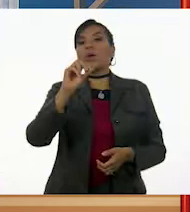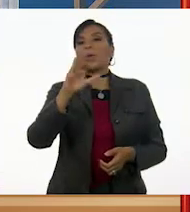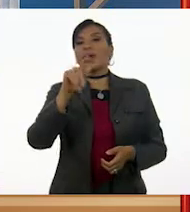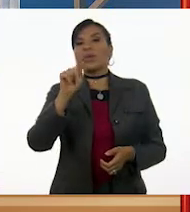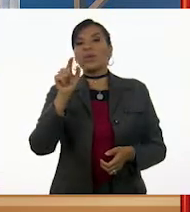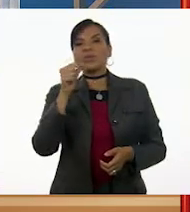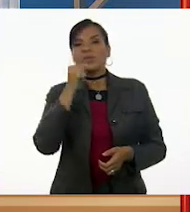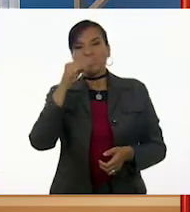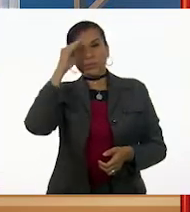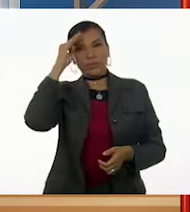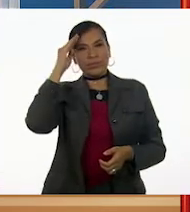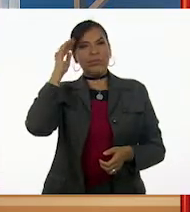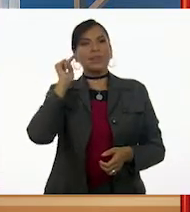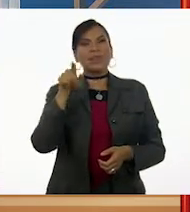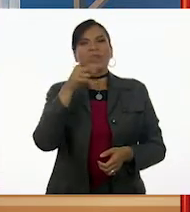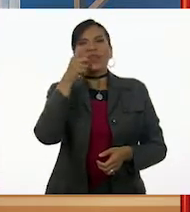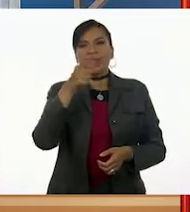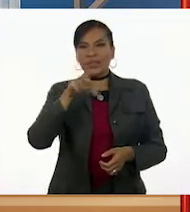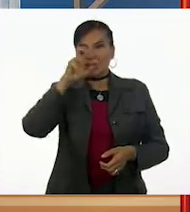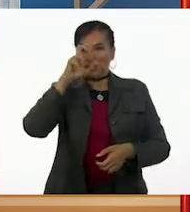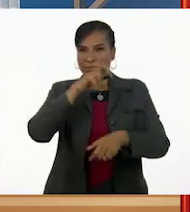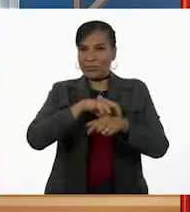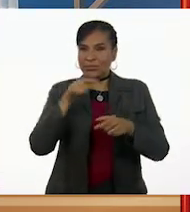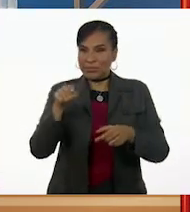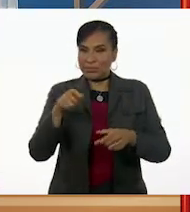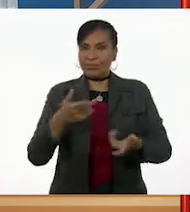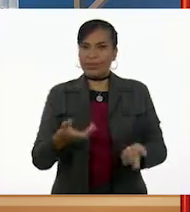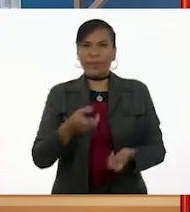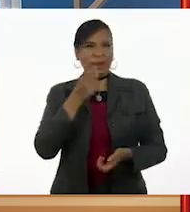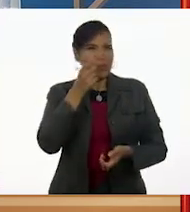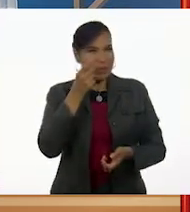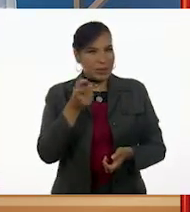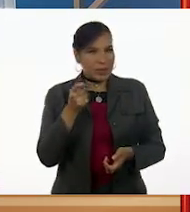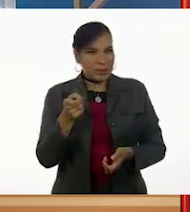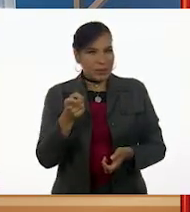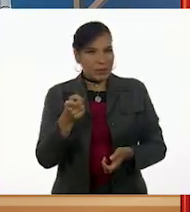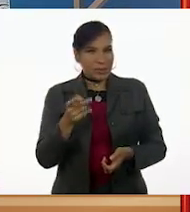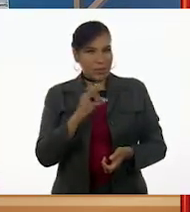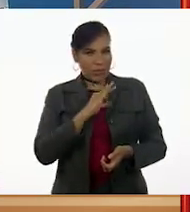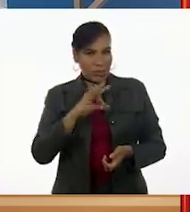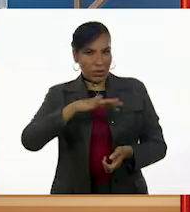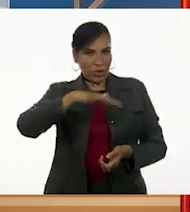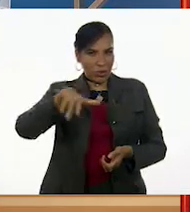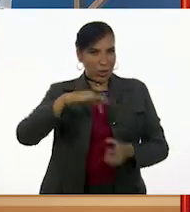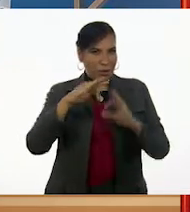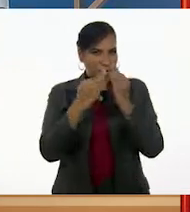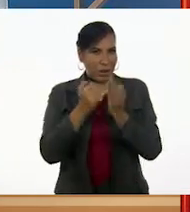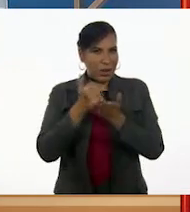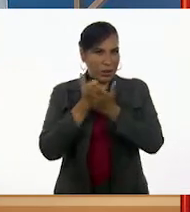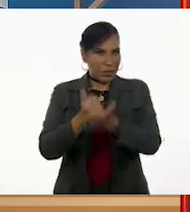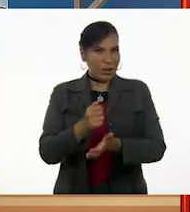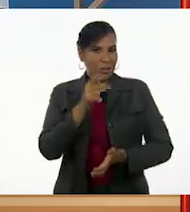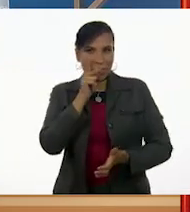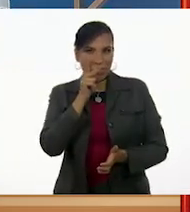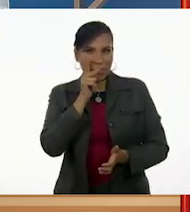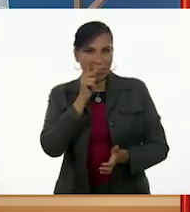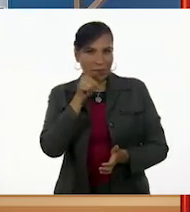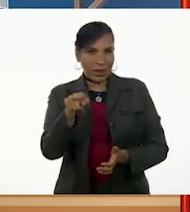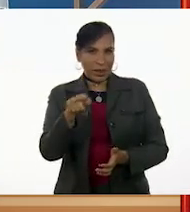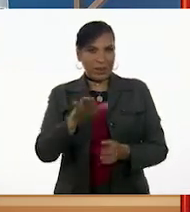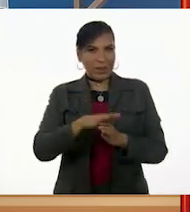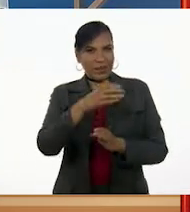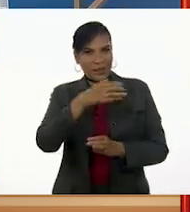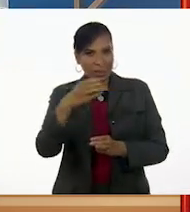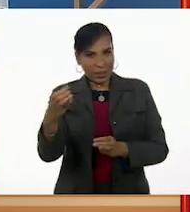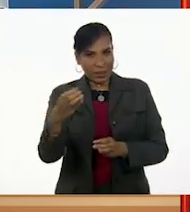Roberto pensó lo que Lolo decía. Dices que puedo buscar la manera de ayudar a mi papá en el